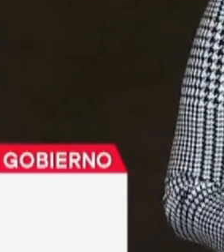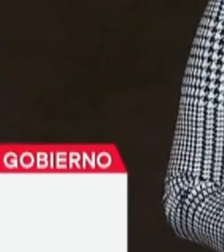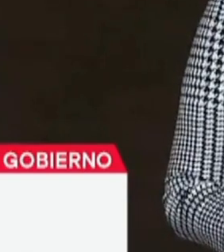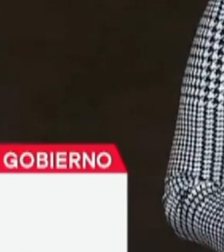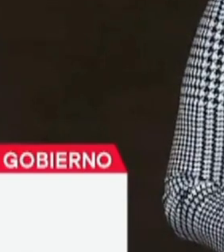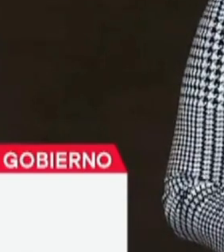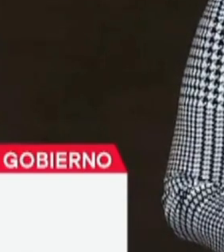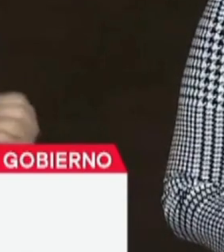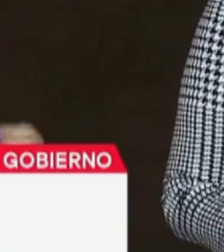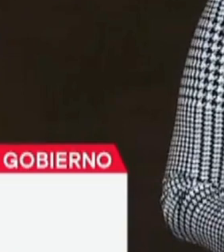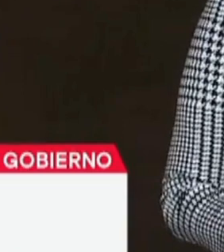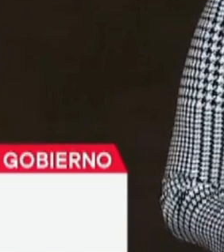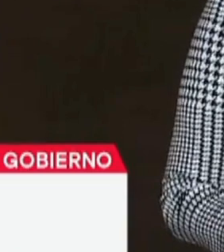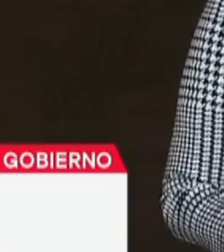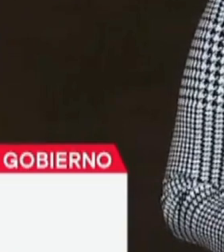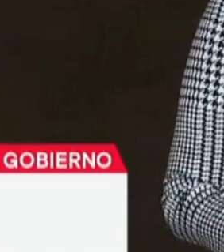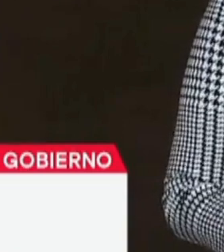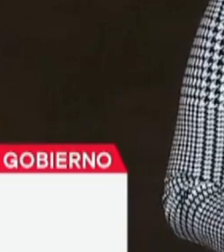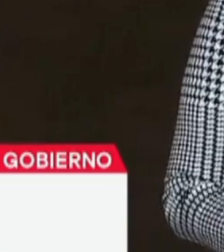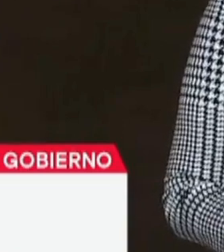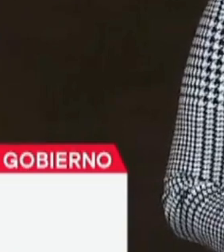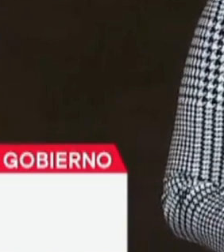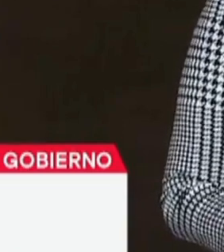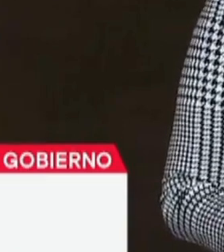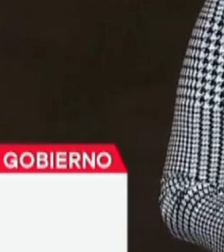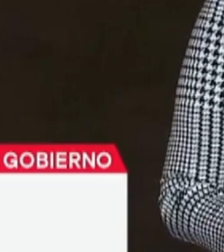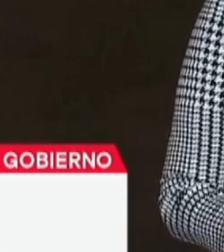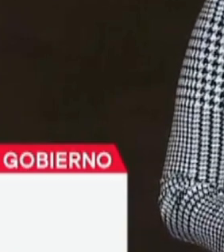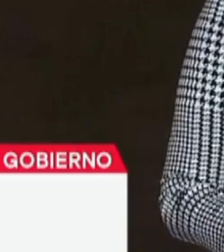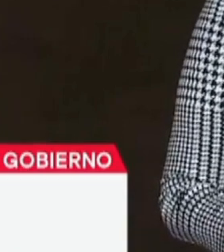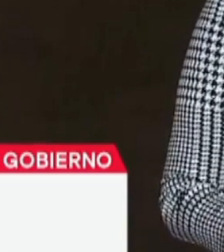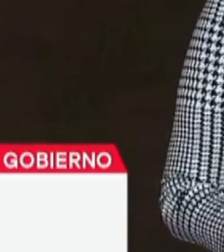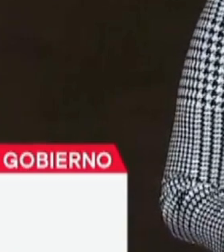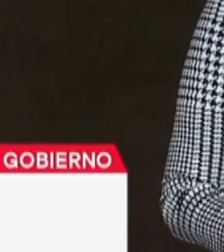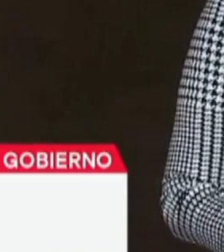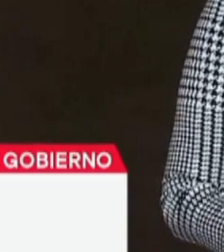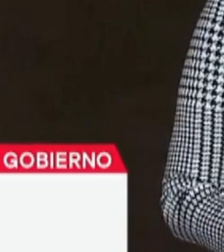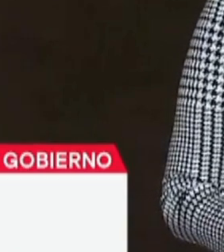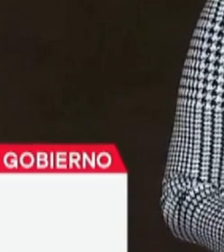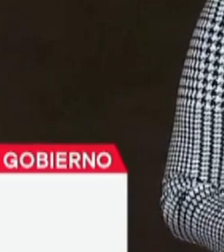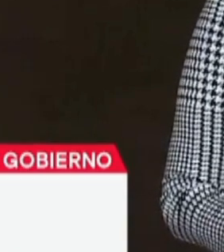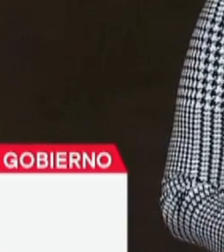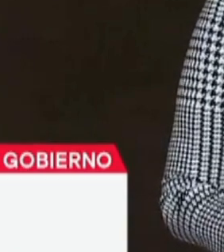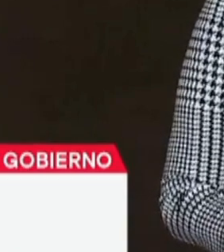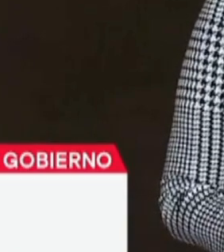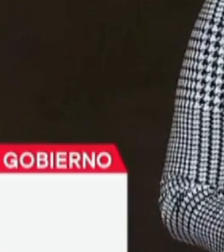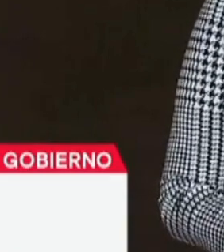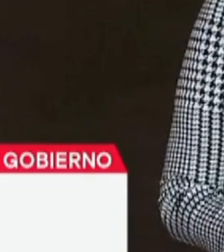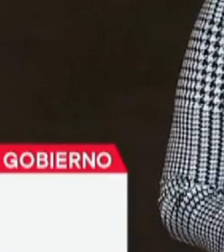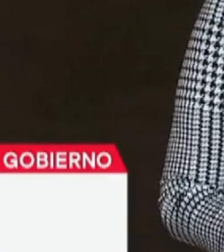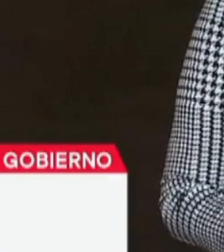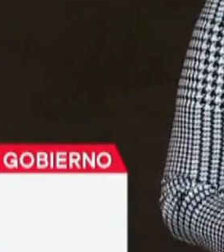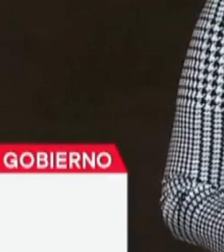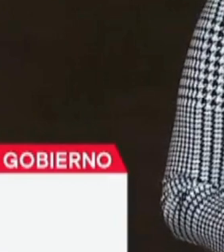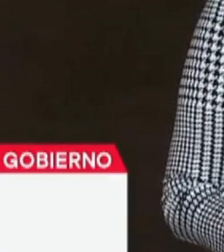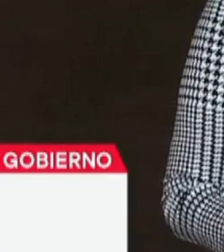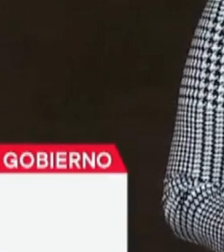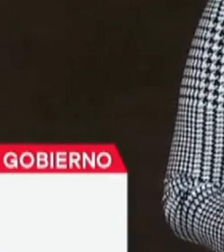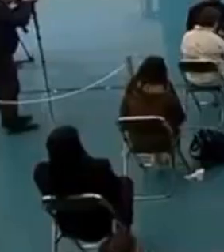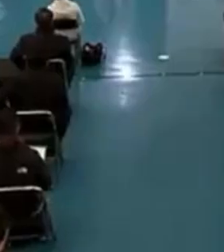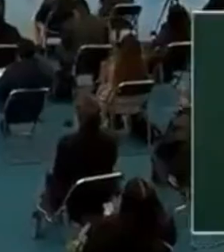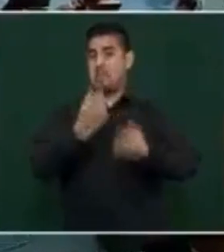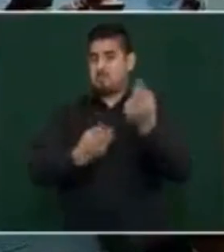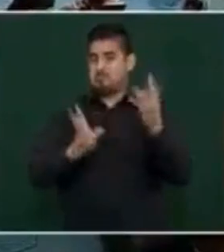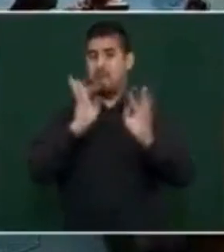del Pacífico. Eso y otros temas más conversamos con las dos señoras, la señora Patricia Lee y la señora Keiko